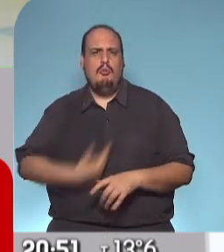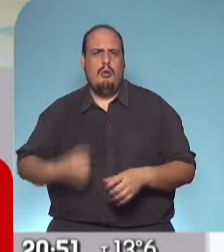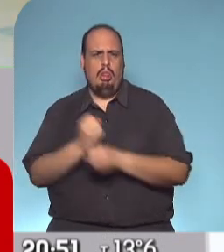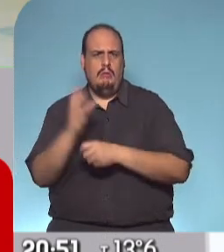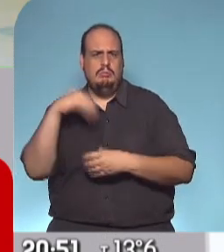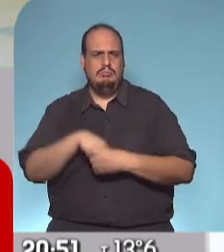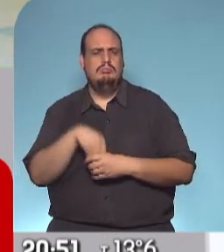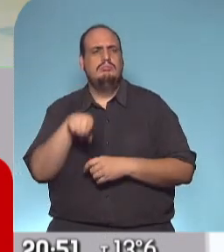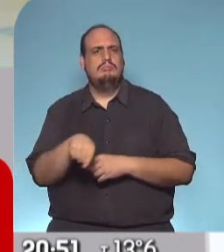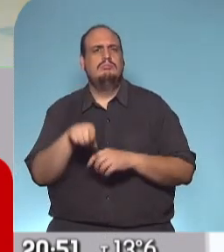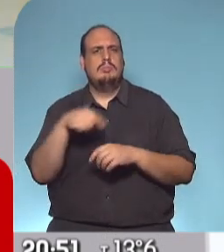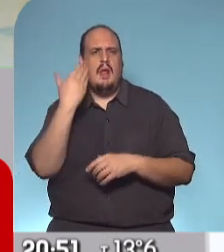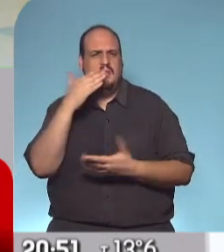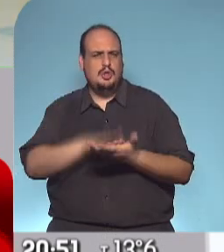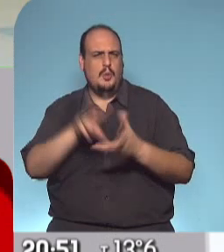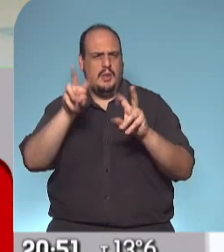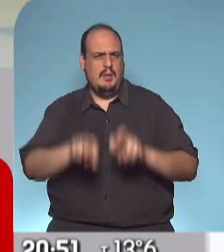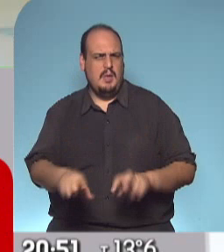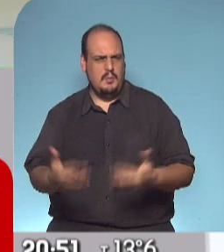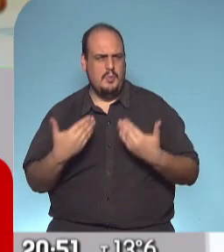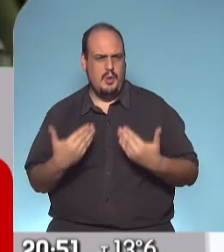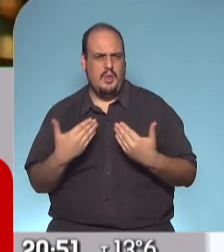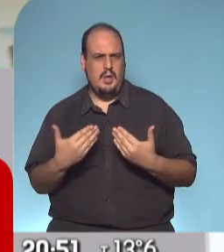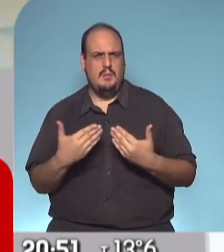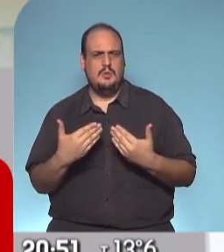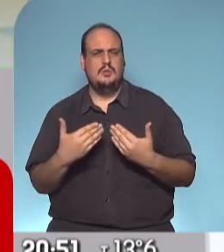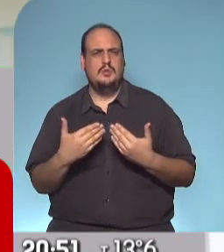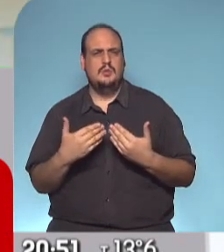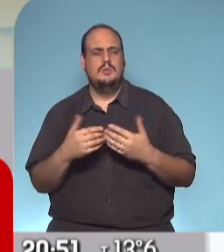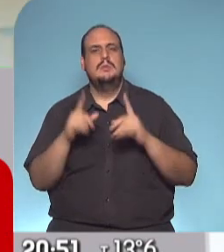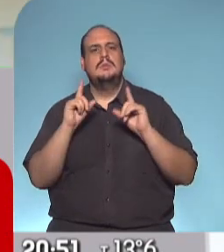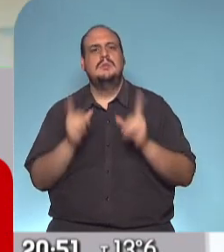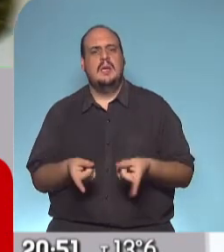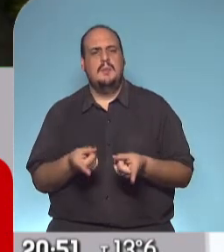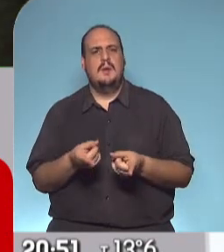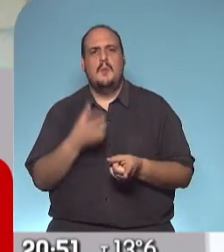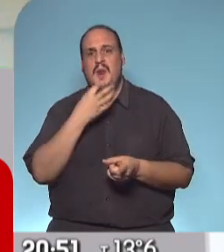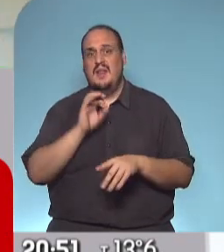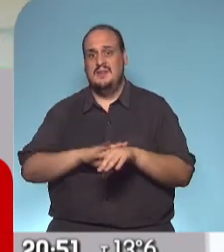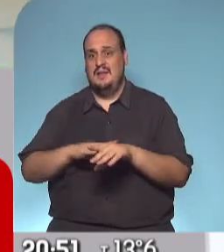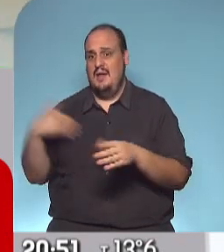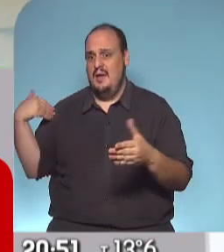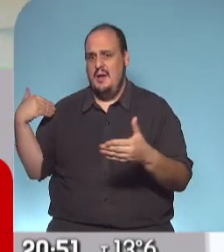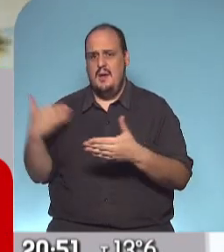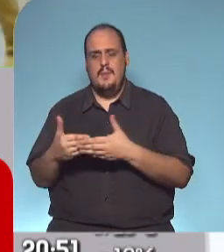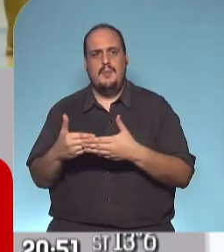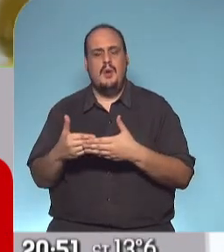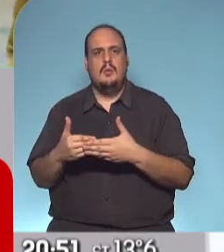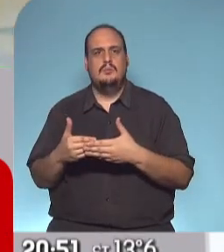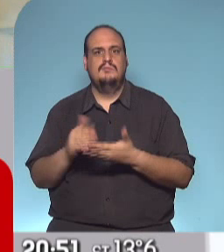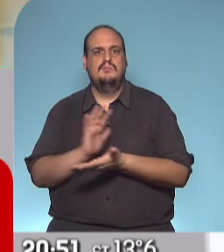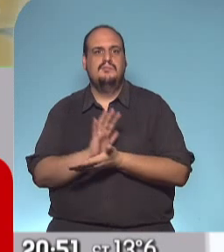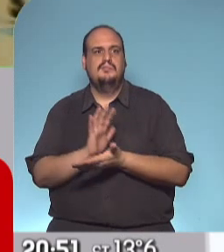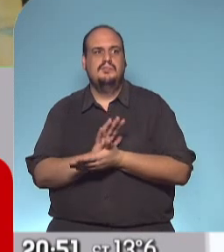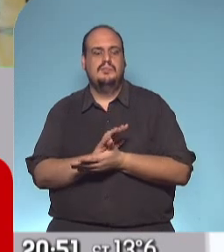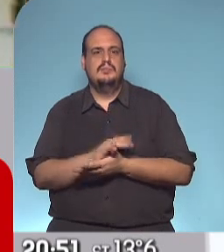podíamos hablar también del tema y lo hacemos sin él. También es verdad que todo este tiempo genera como gran foto para